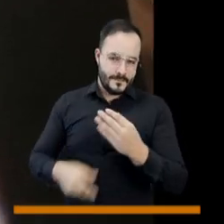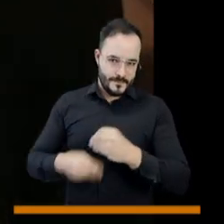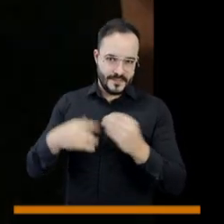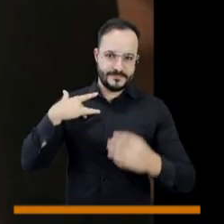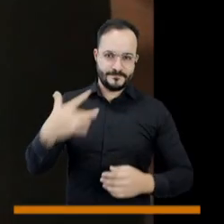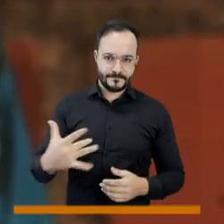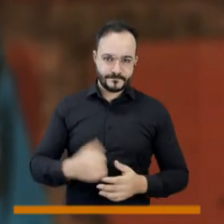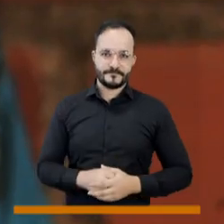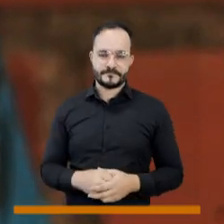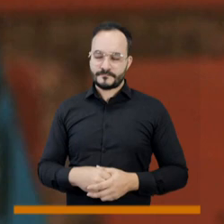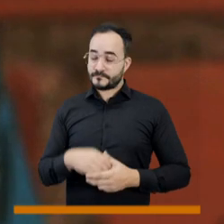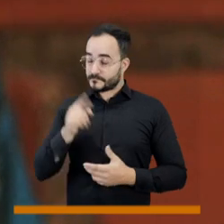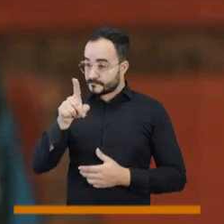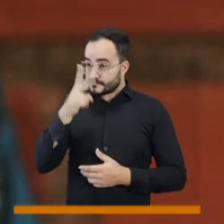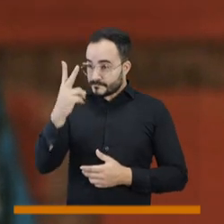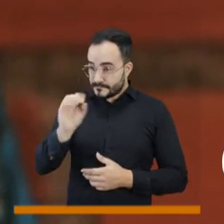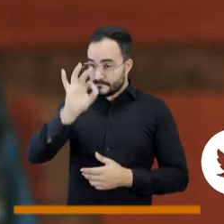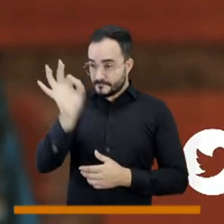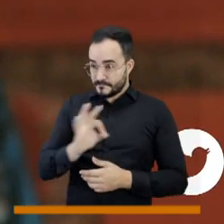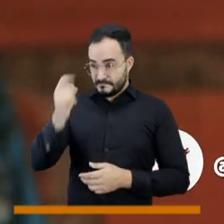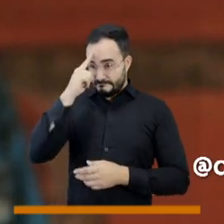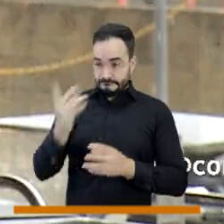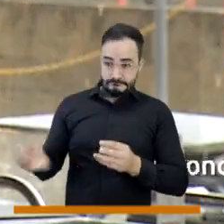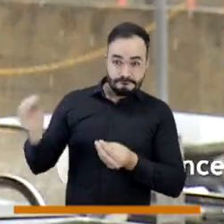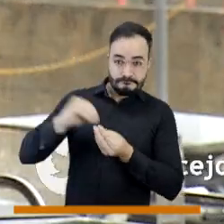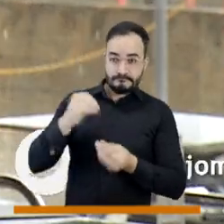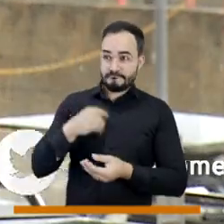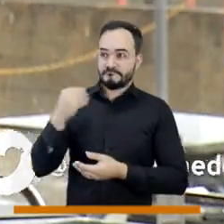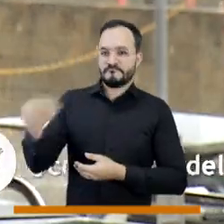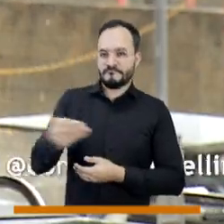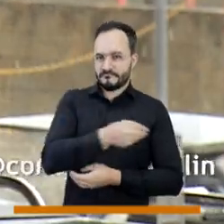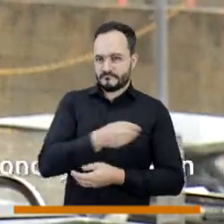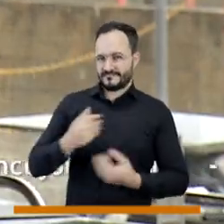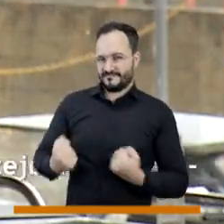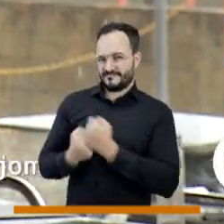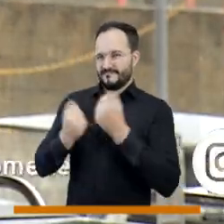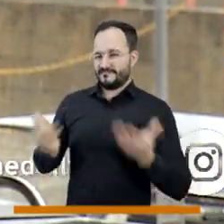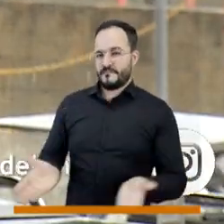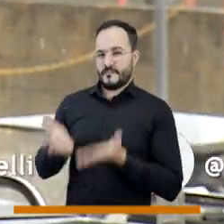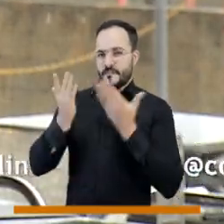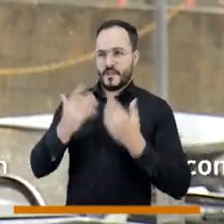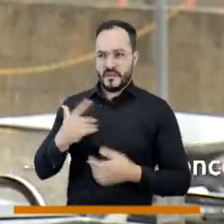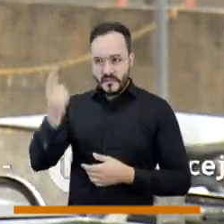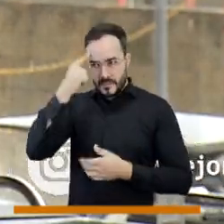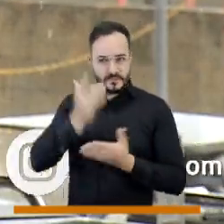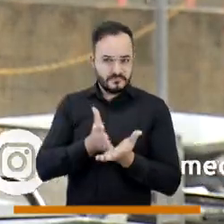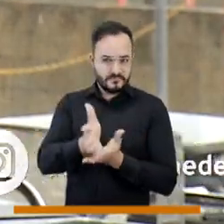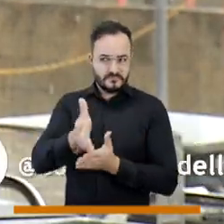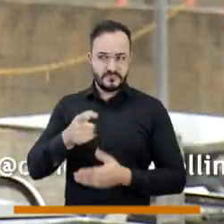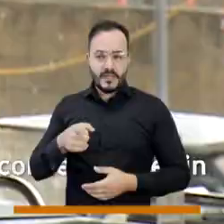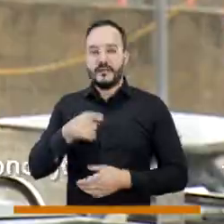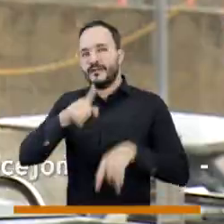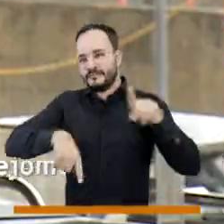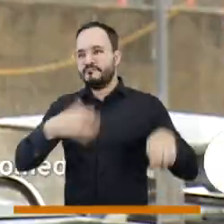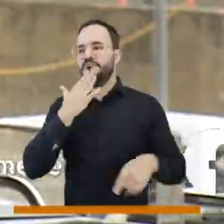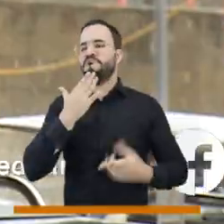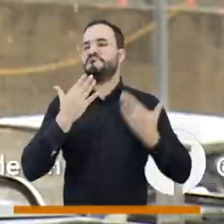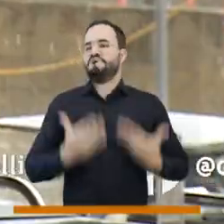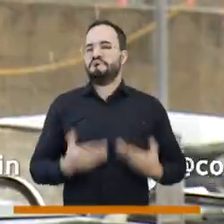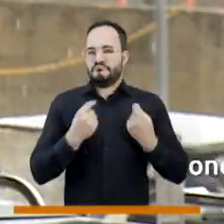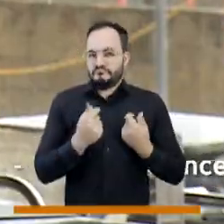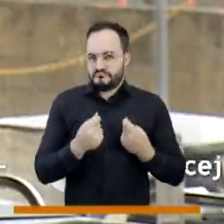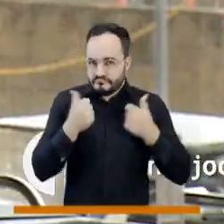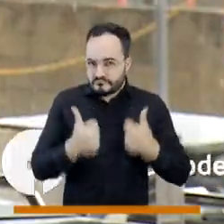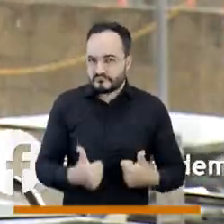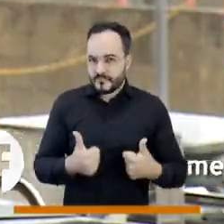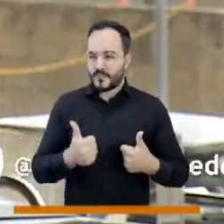20%. ¿Esa consideración se puede mantener? ¿Hay una garantía de carga